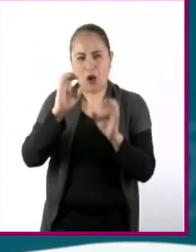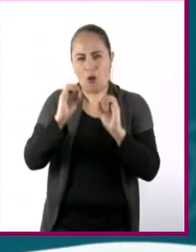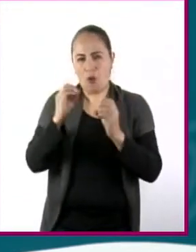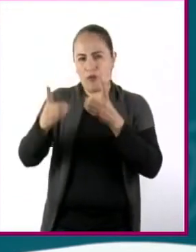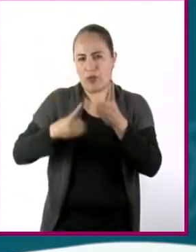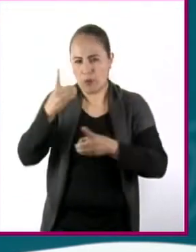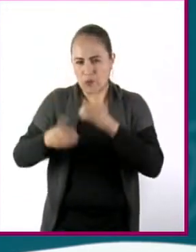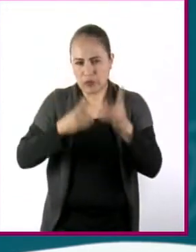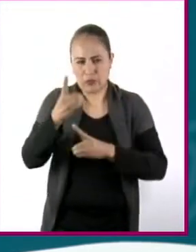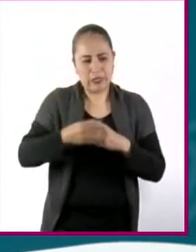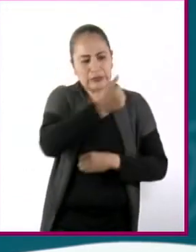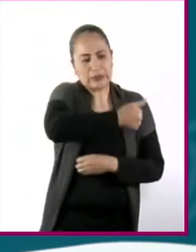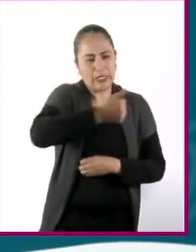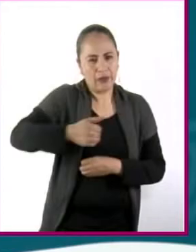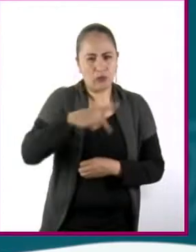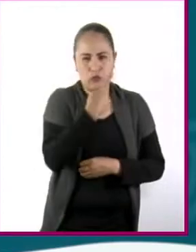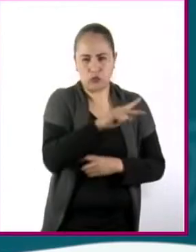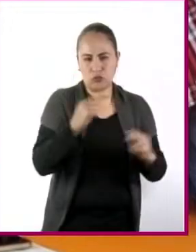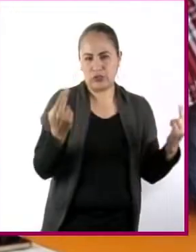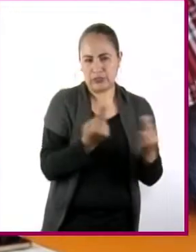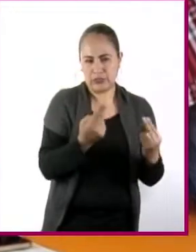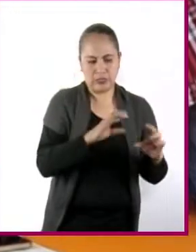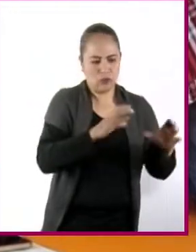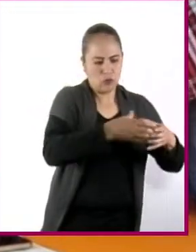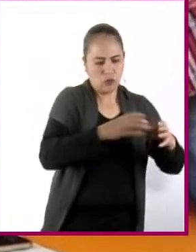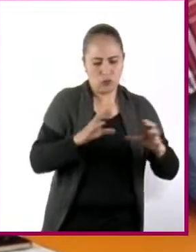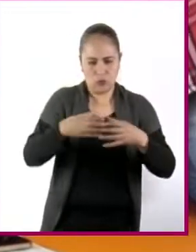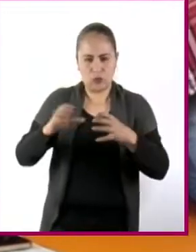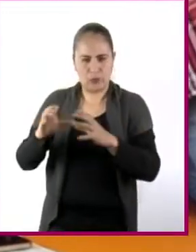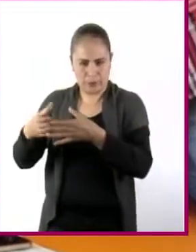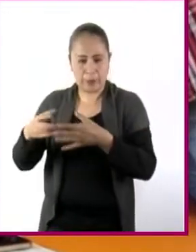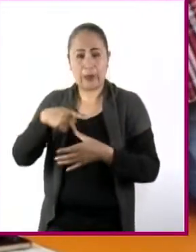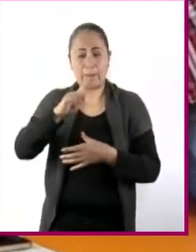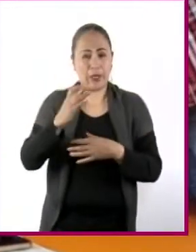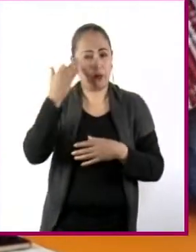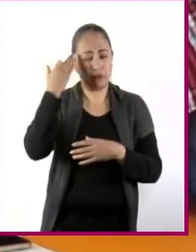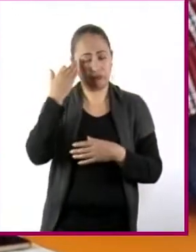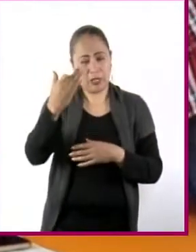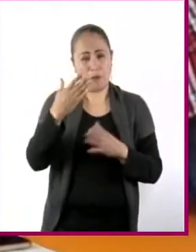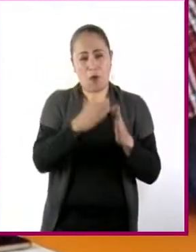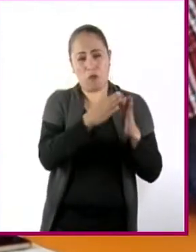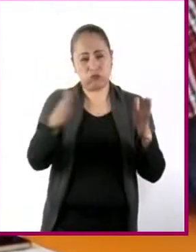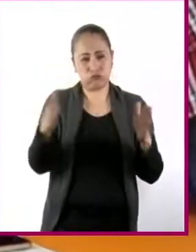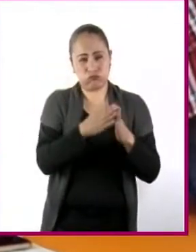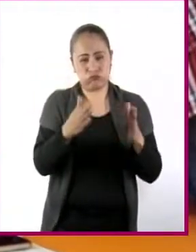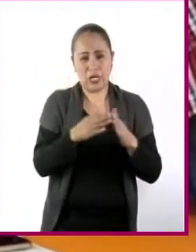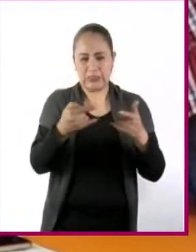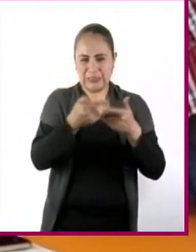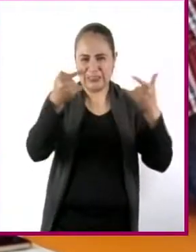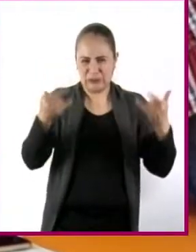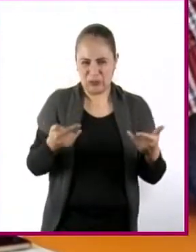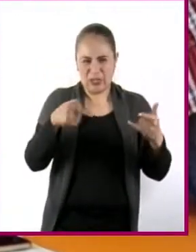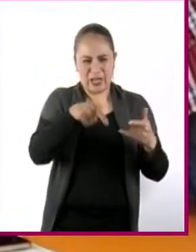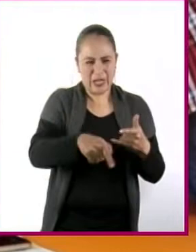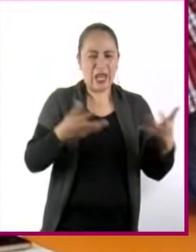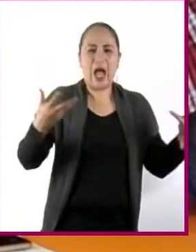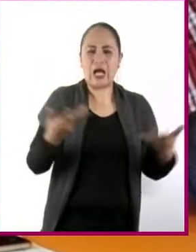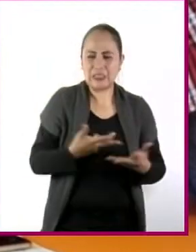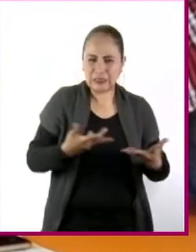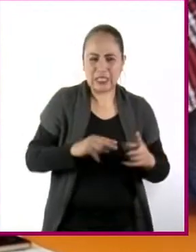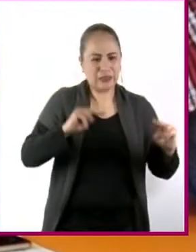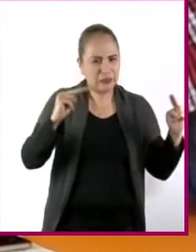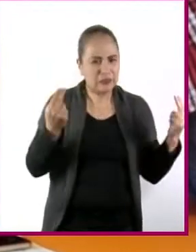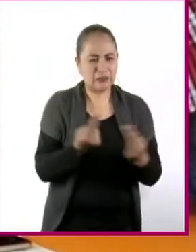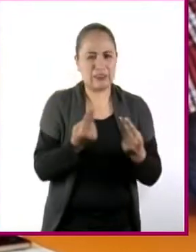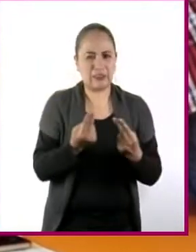se definen de acuerdo con necesidades e intereses comunes. No obstante, lo largo de la historia reciente se han observado que muchas de estas acciones y necesidades